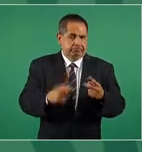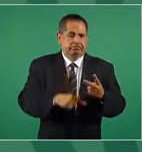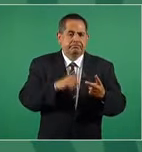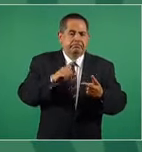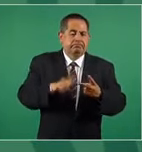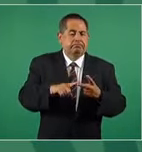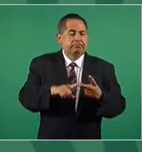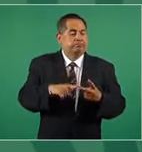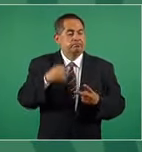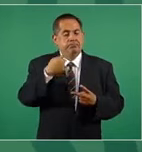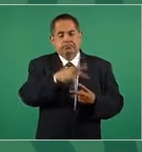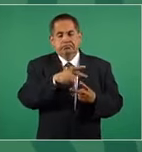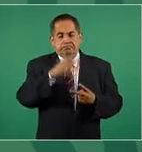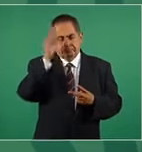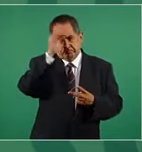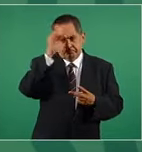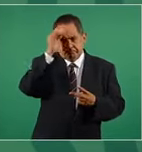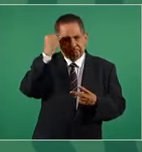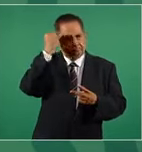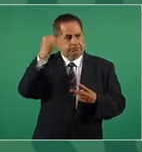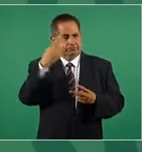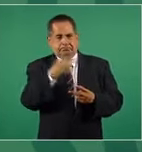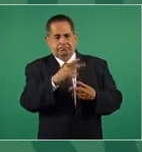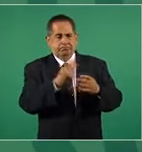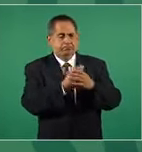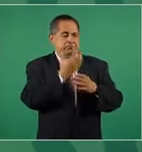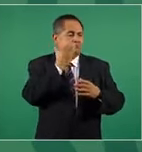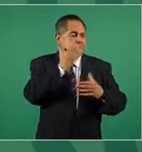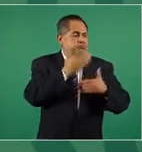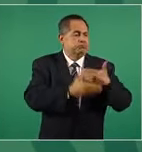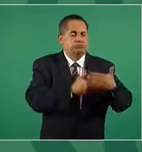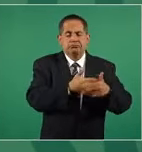la ideología conservadora.